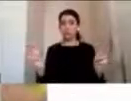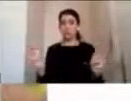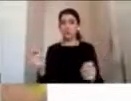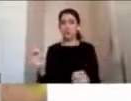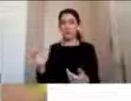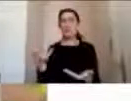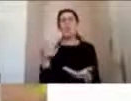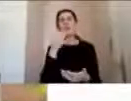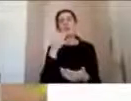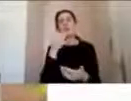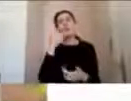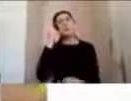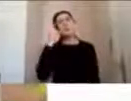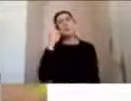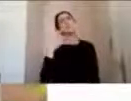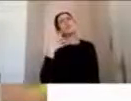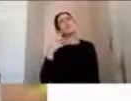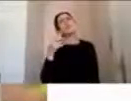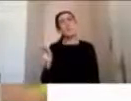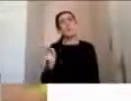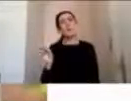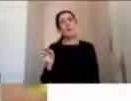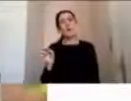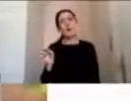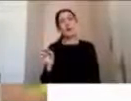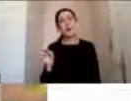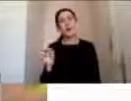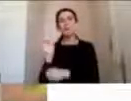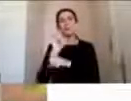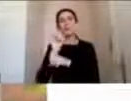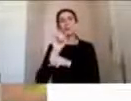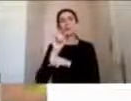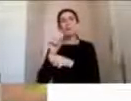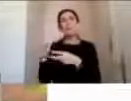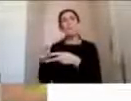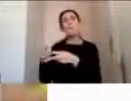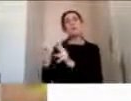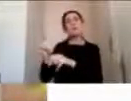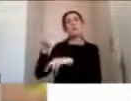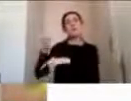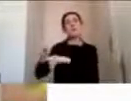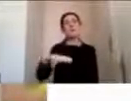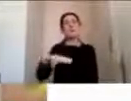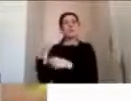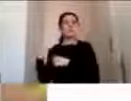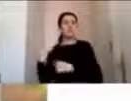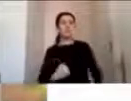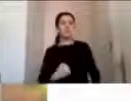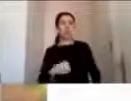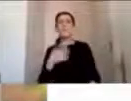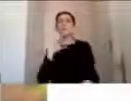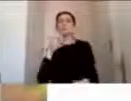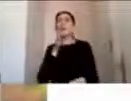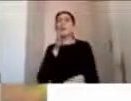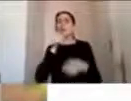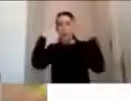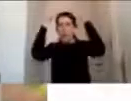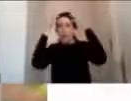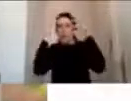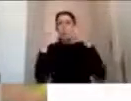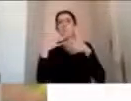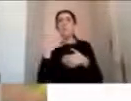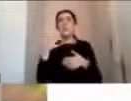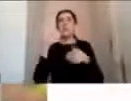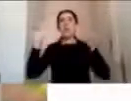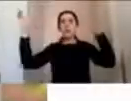en el fondo viajan con sus hijos sueltos en el vehículo, por qué no les ponen casco, por qué no sostienen los televisores